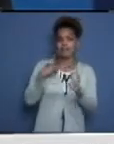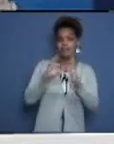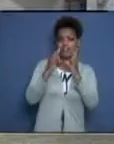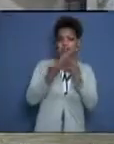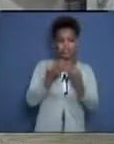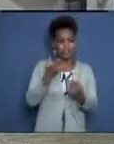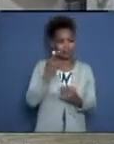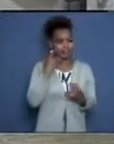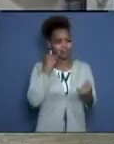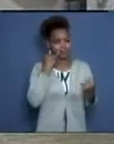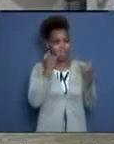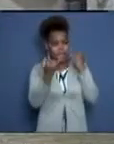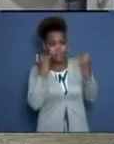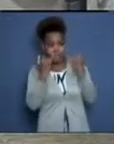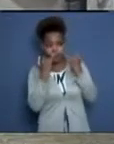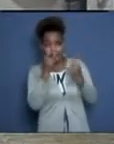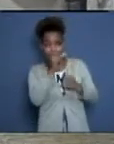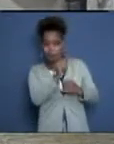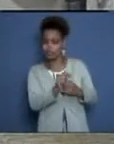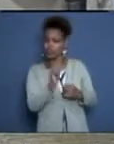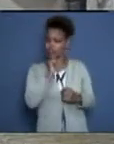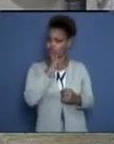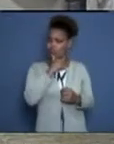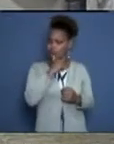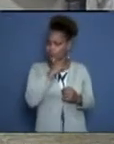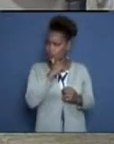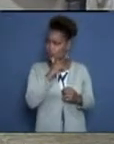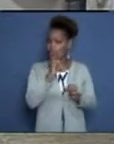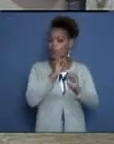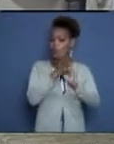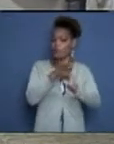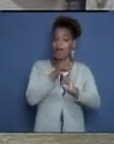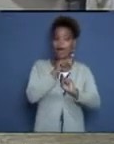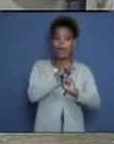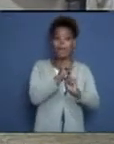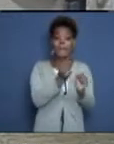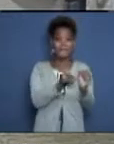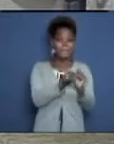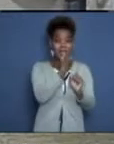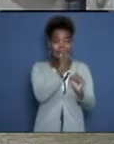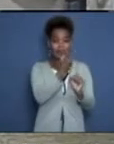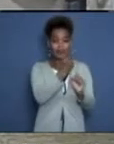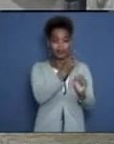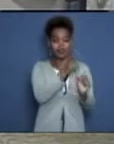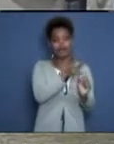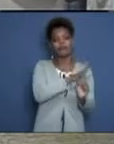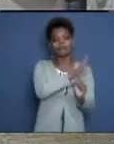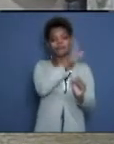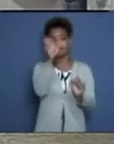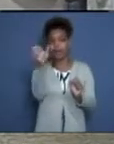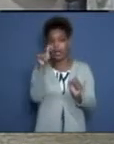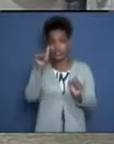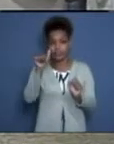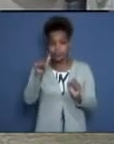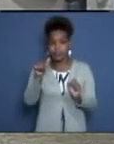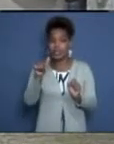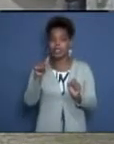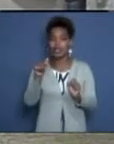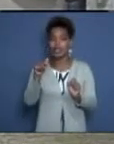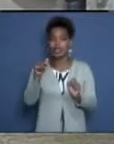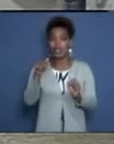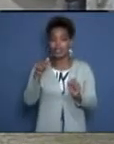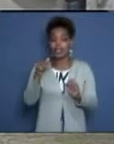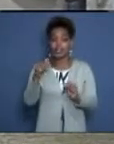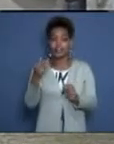respectivo, a partir de ahí hay una primera evaluación del caso y una primera clasificación. Cuando el caso